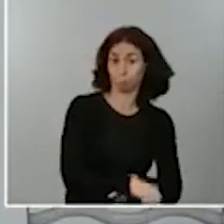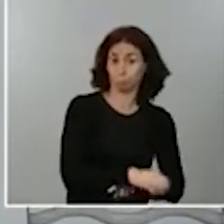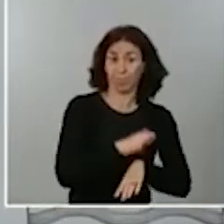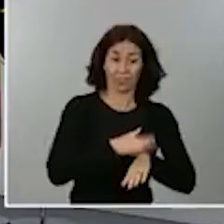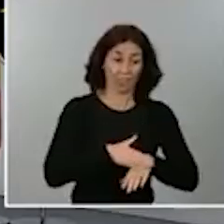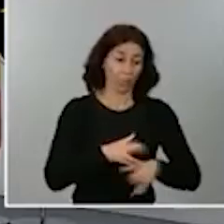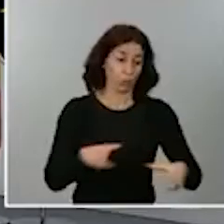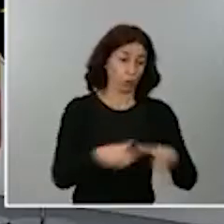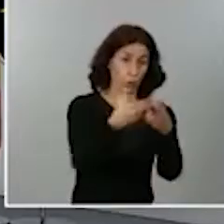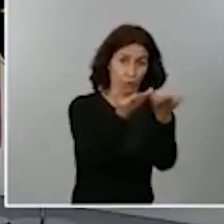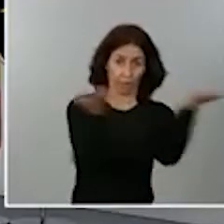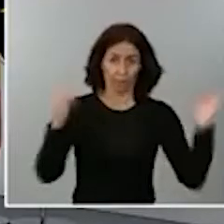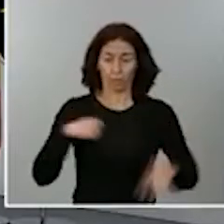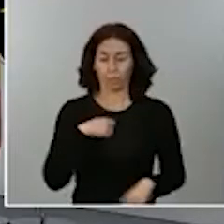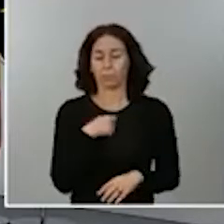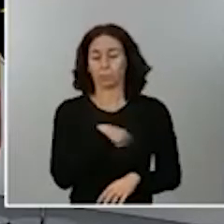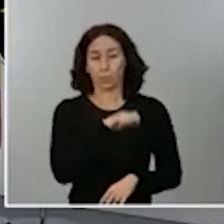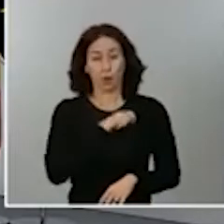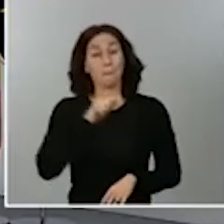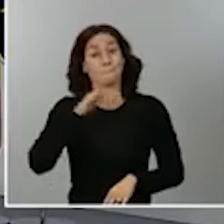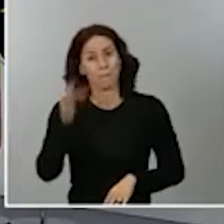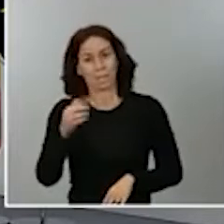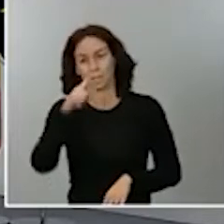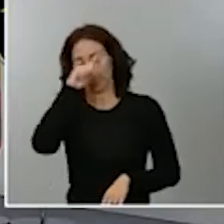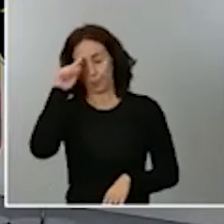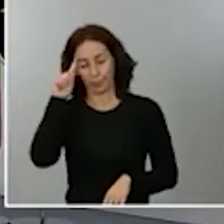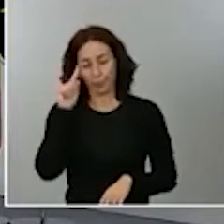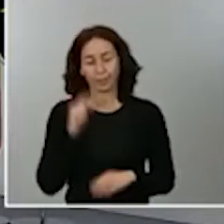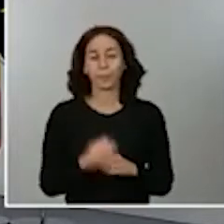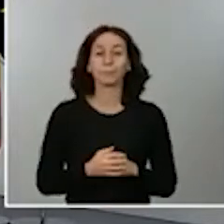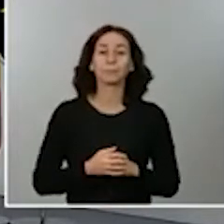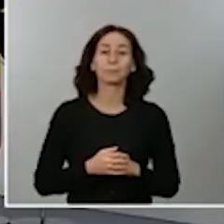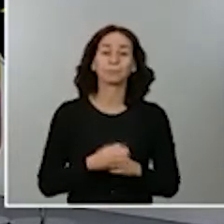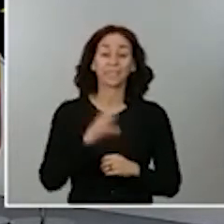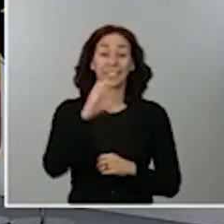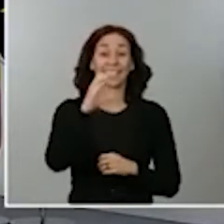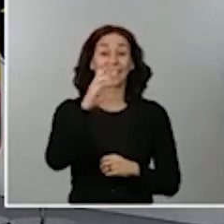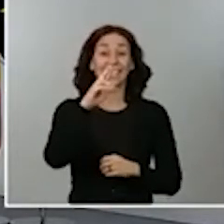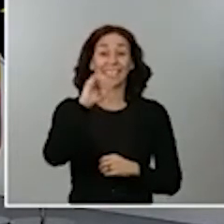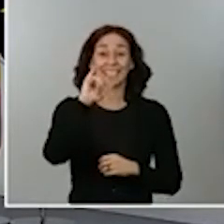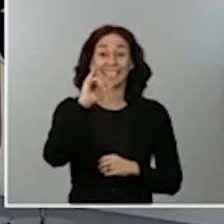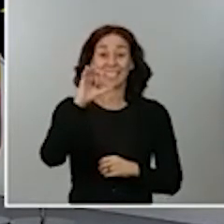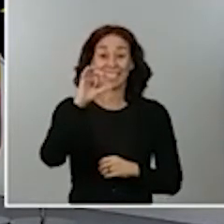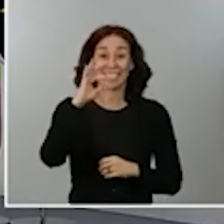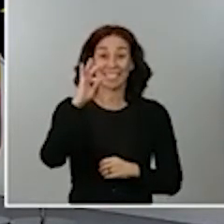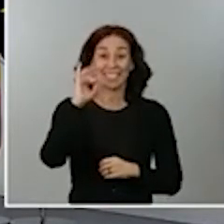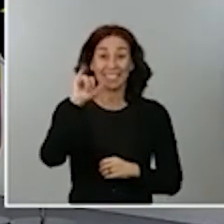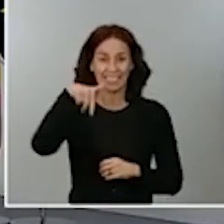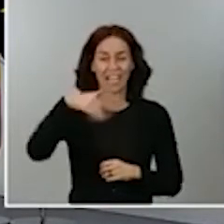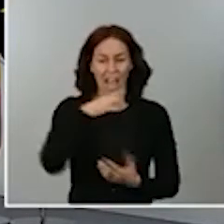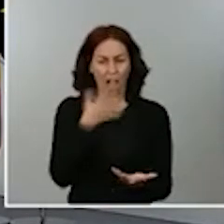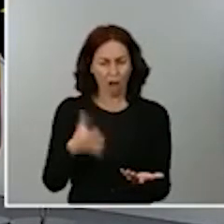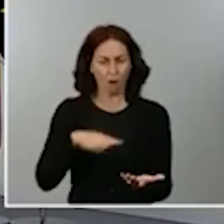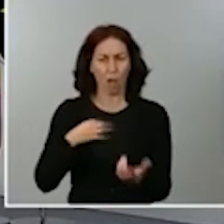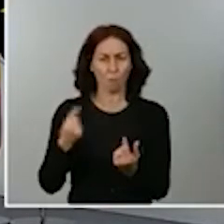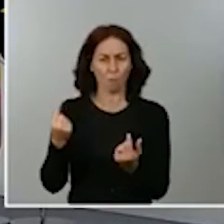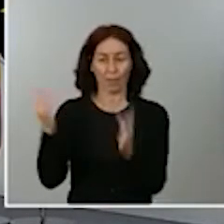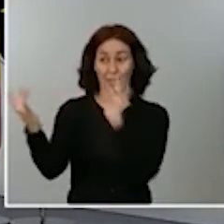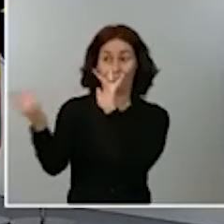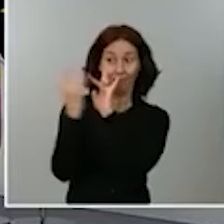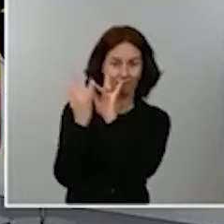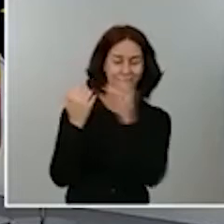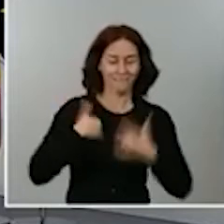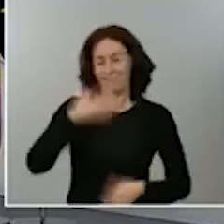Creo que ahora sí podemos dar paso a Cristina, Cristina de la Hoz, del Independiente. Buenas tardes. Hola, buenas tardes. Qué tal, buenas